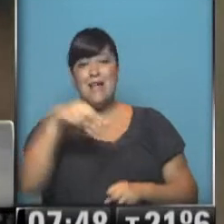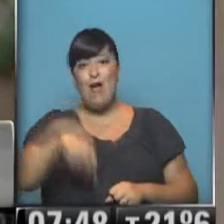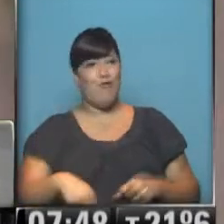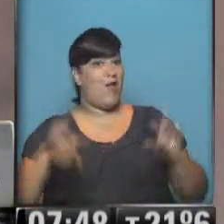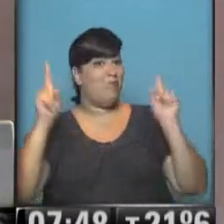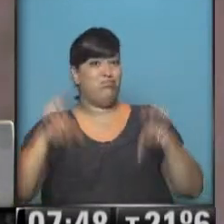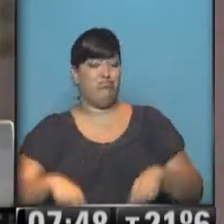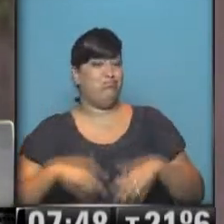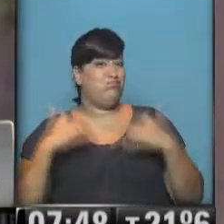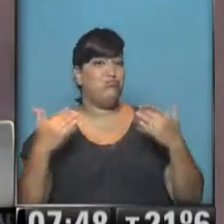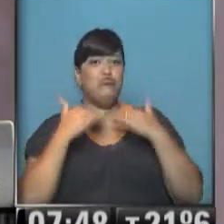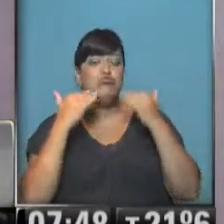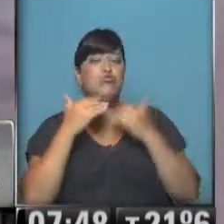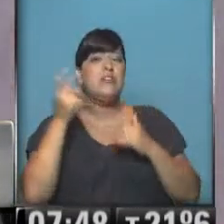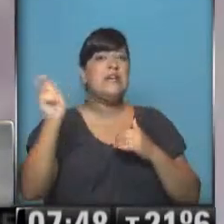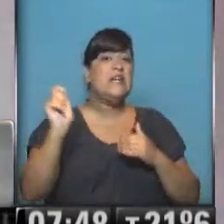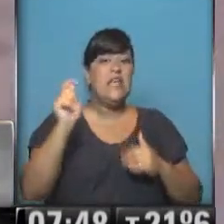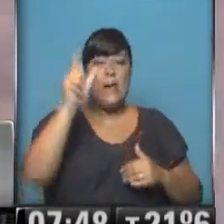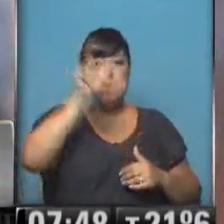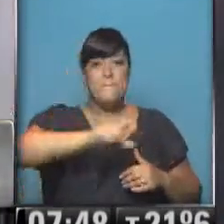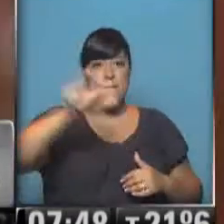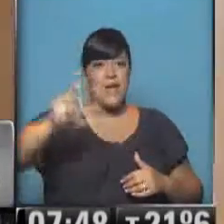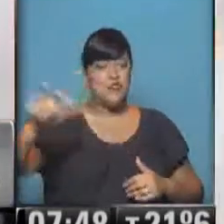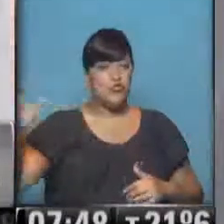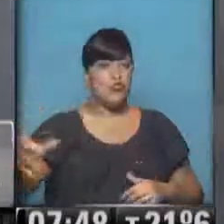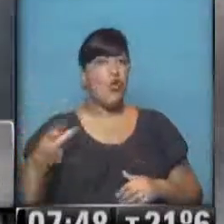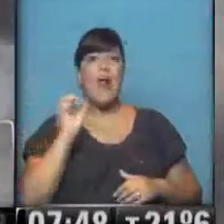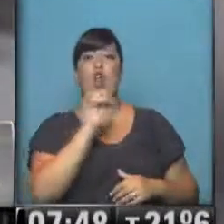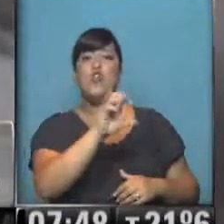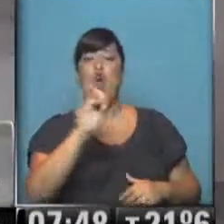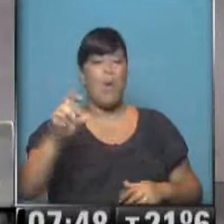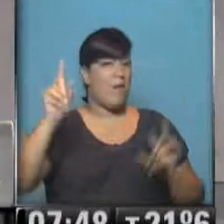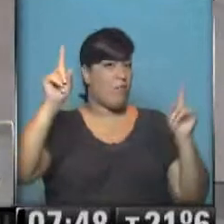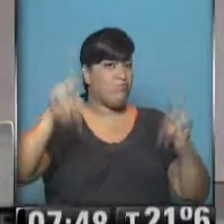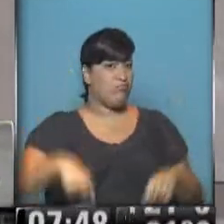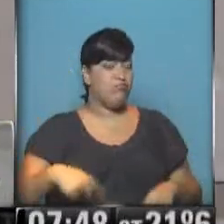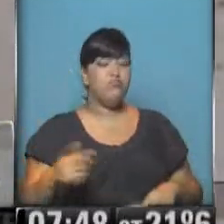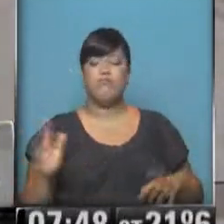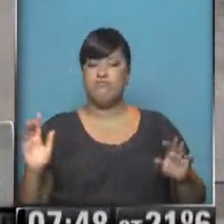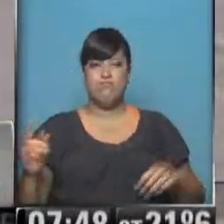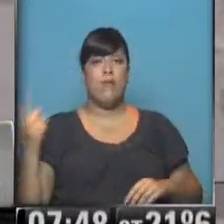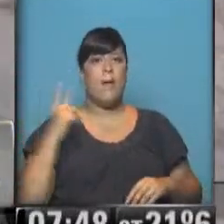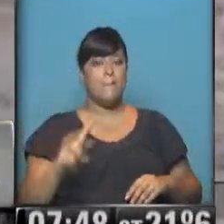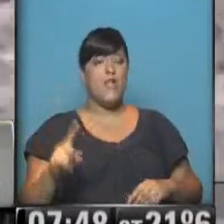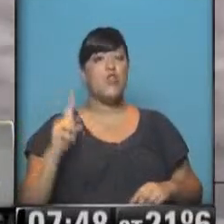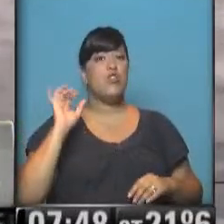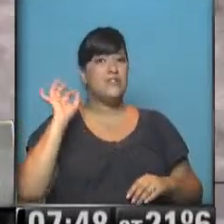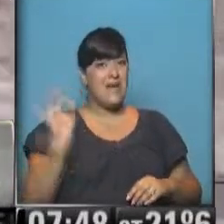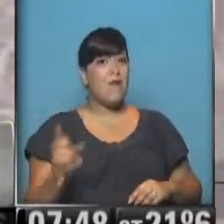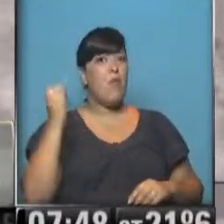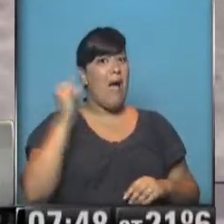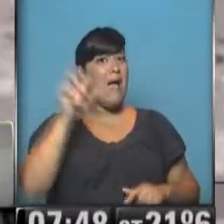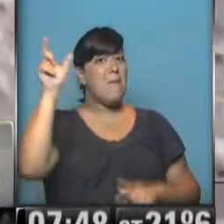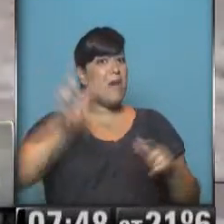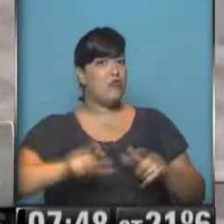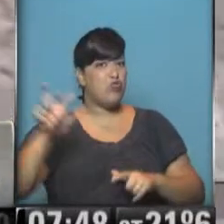el nombre de la gente esta, pero también sabemos que hay desaparecidos. Entonces,